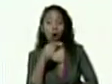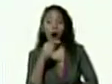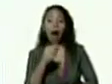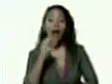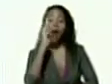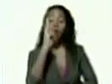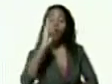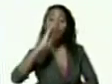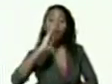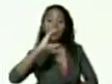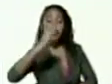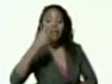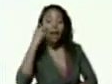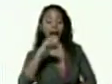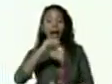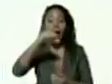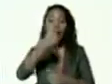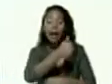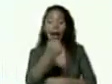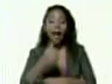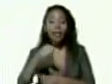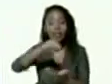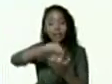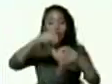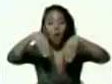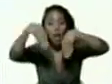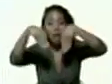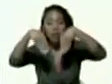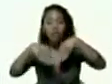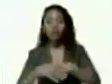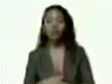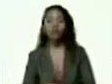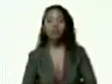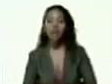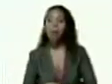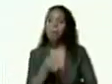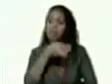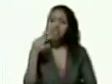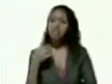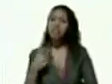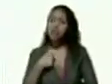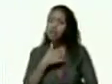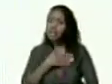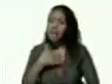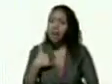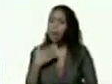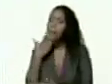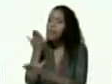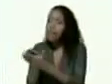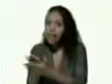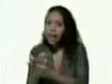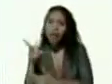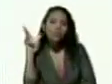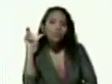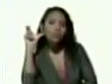Bolívar Chávez en cada centro electoral tal cual así correcto entonces yo quiero pedirle oído